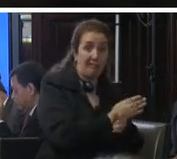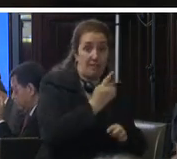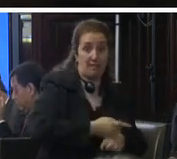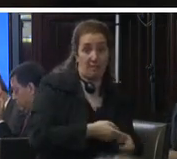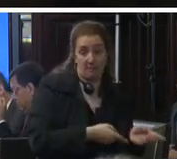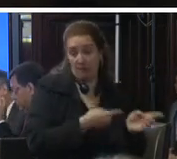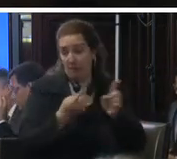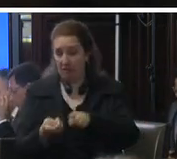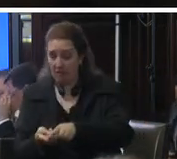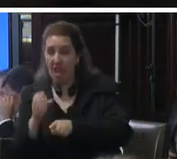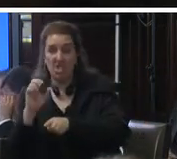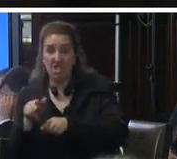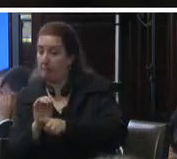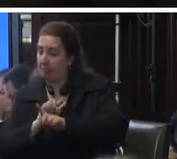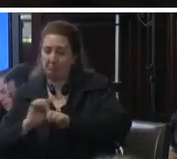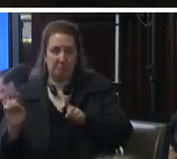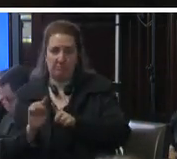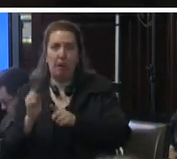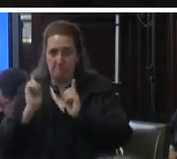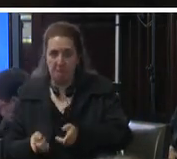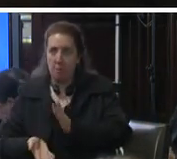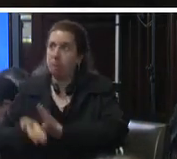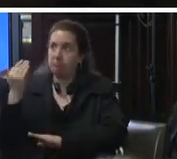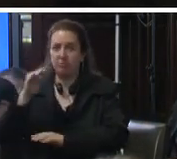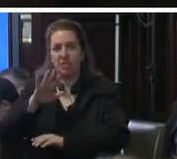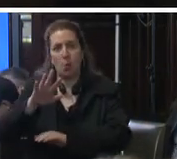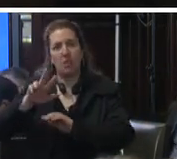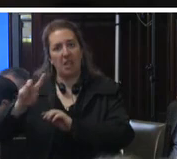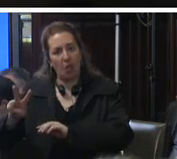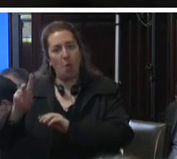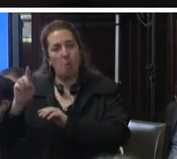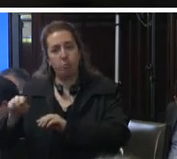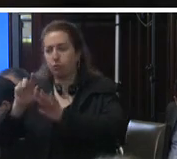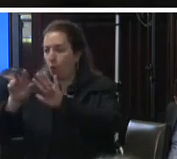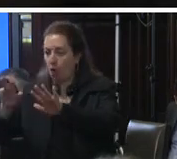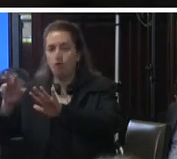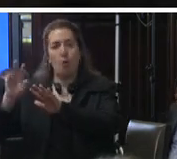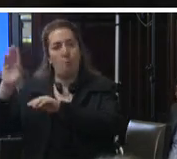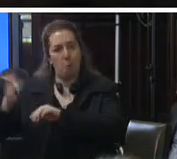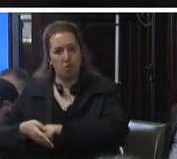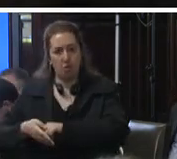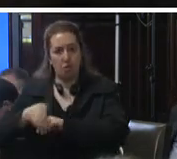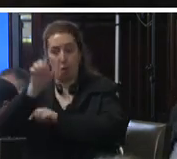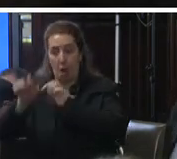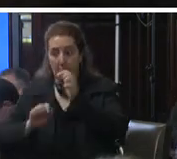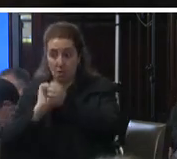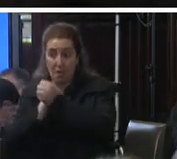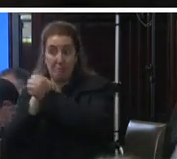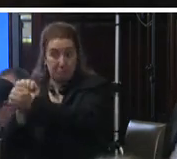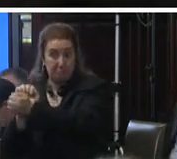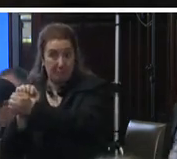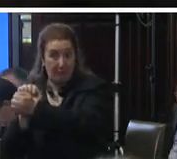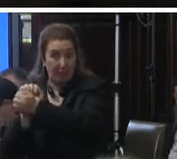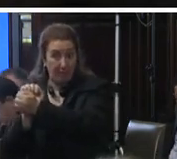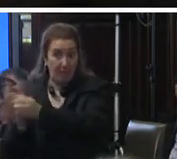dato no es alentador el 52.8 por ciento de las personas indígenas privadas de libertad se encuentran bajo esta medida